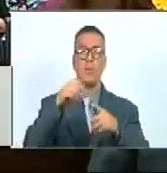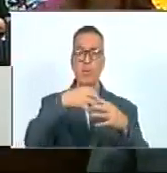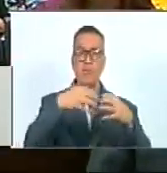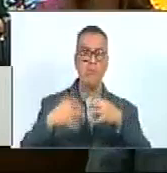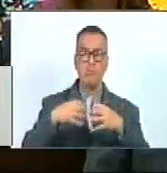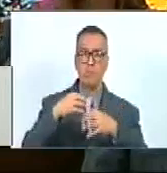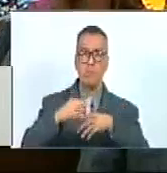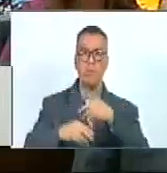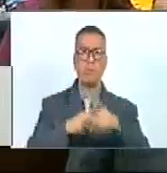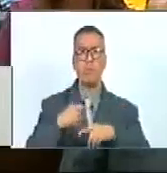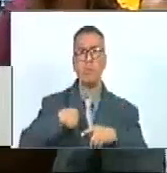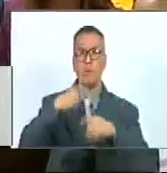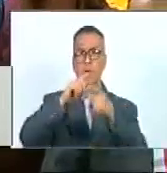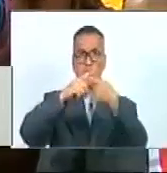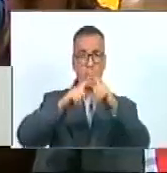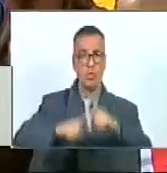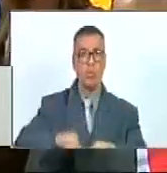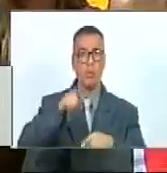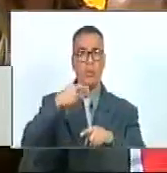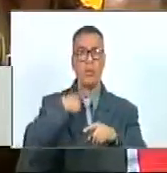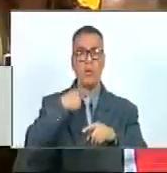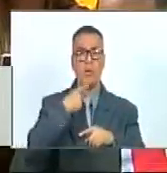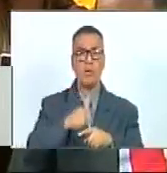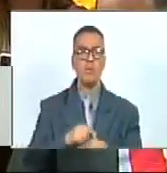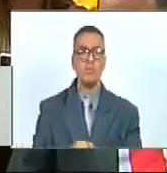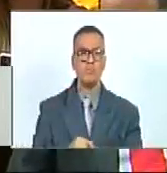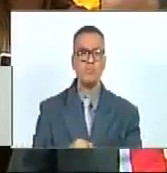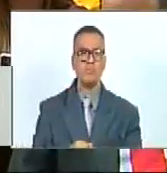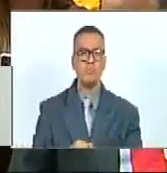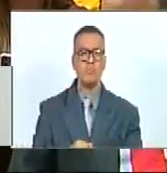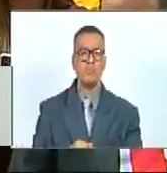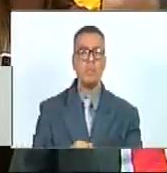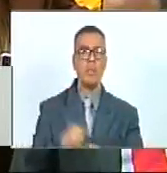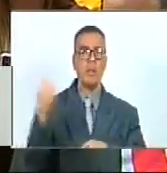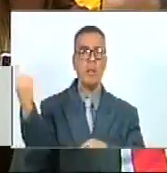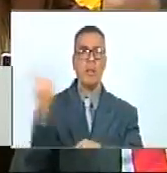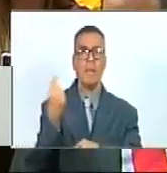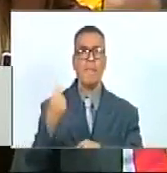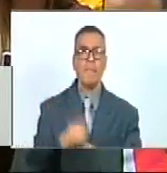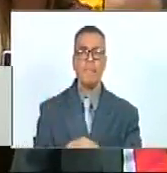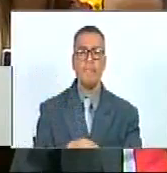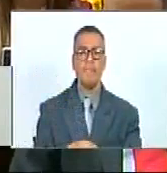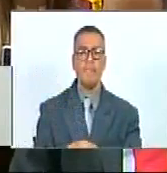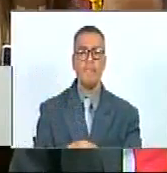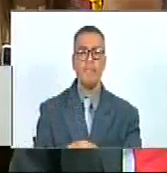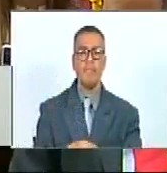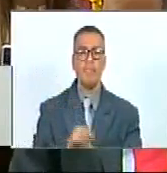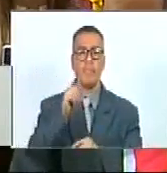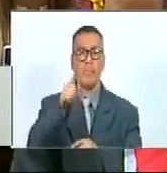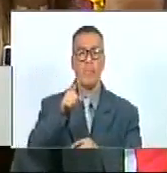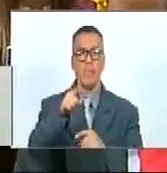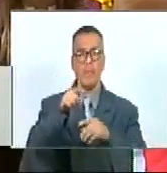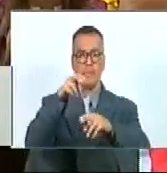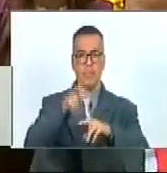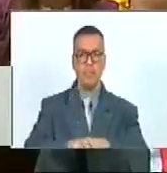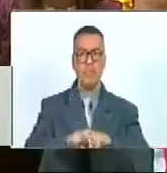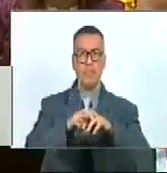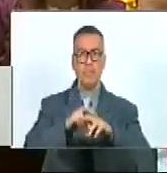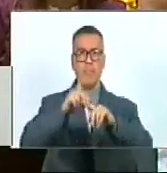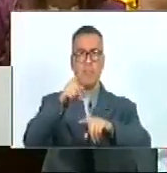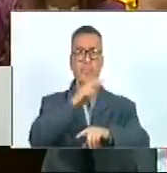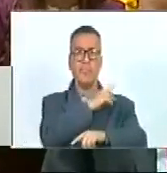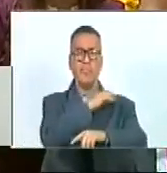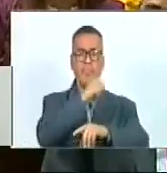solo en cifras presidente han llegado a ese puesto de comando